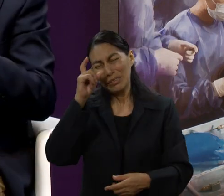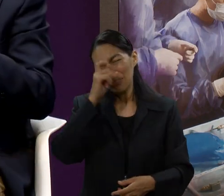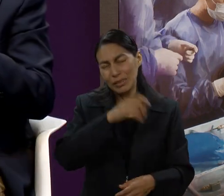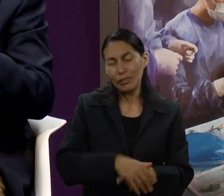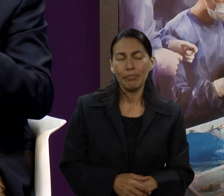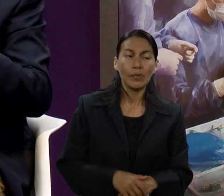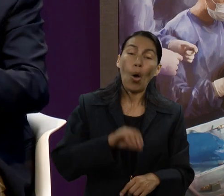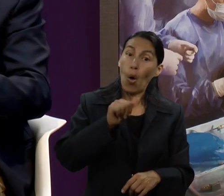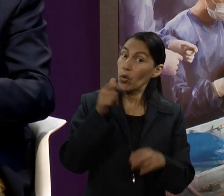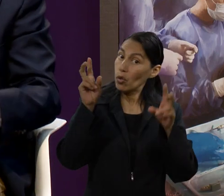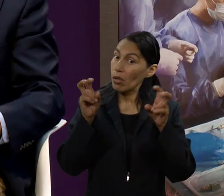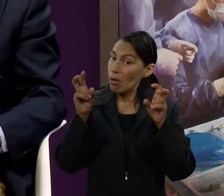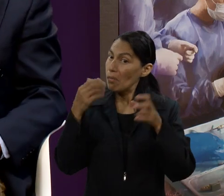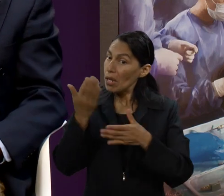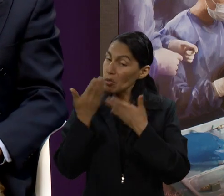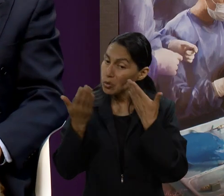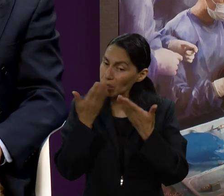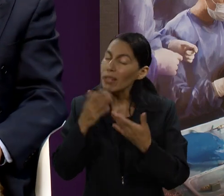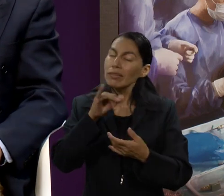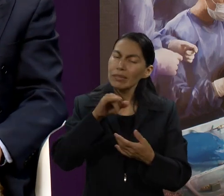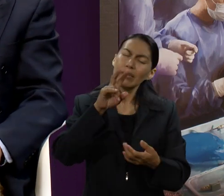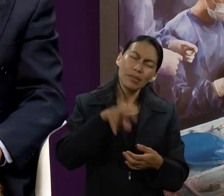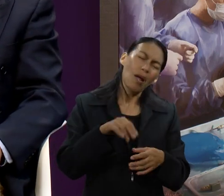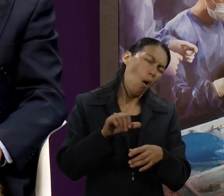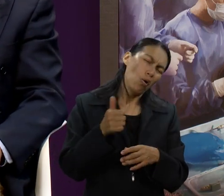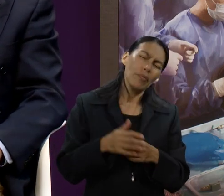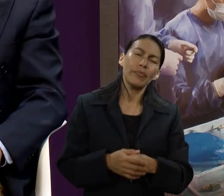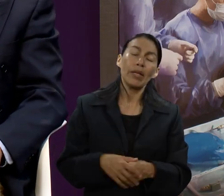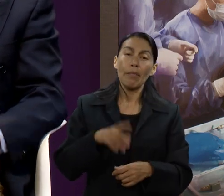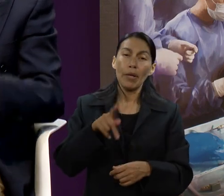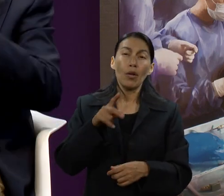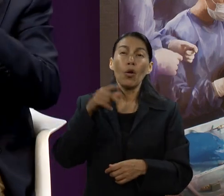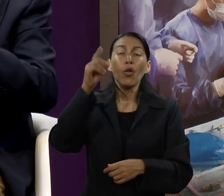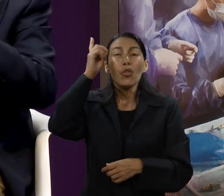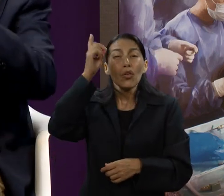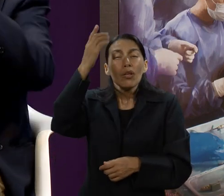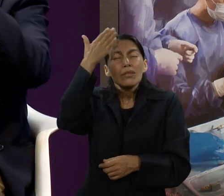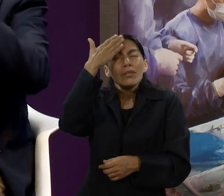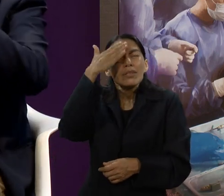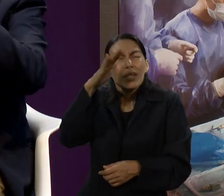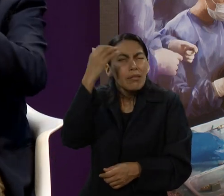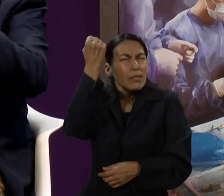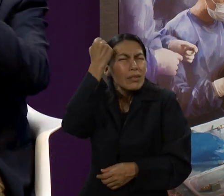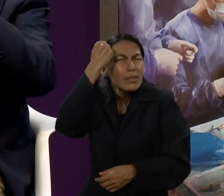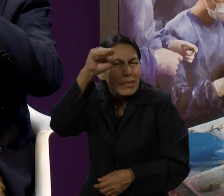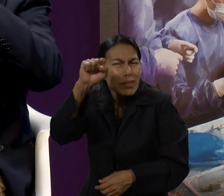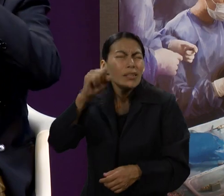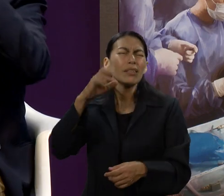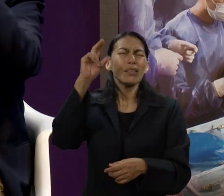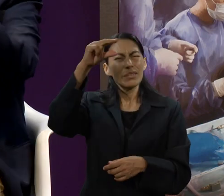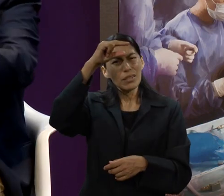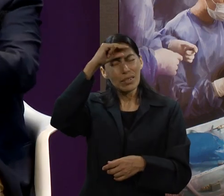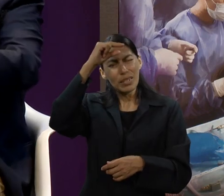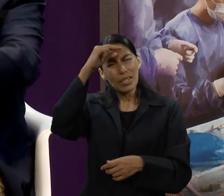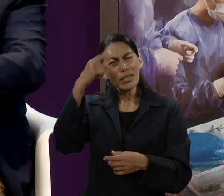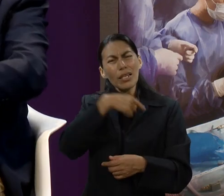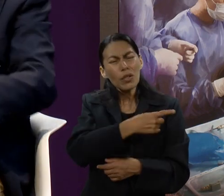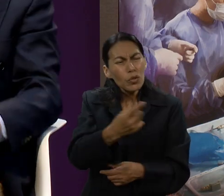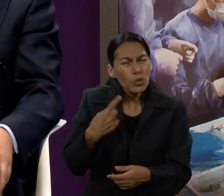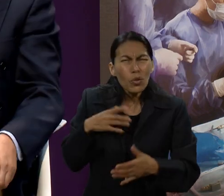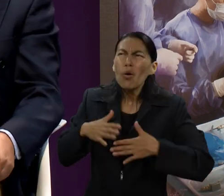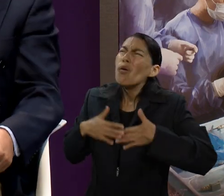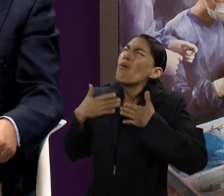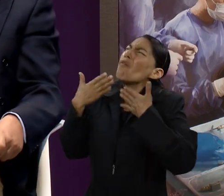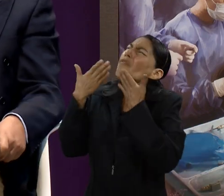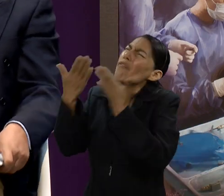Otro tema de estudio. Otro tema de estudio que veremos quizá más adelante, pero aquí vemos la sabiduría de Dios y por eso es que tenemos que confiar en que Dios sabe